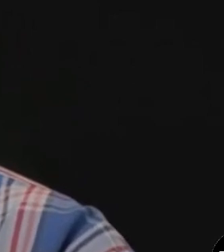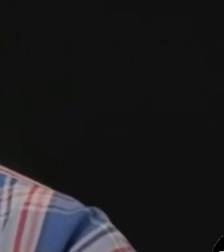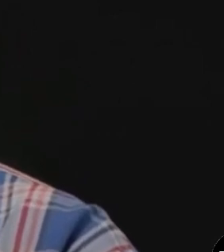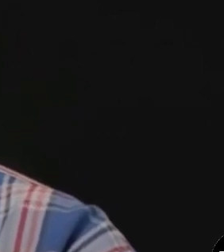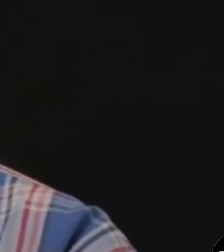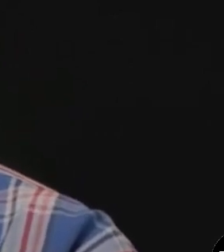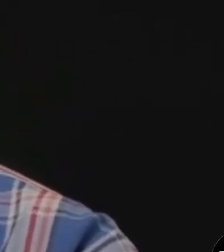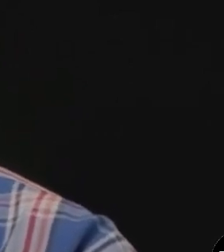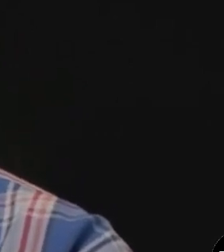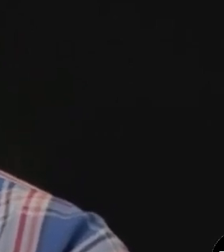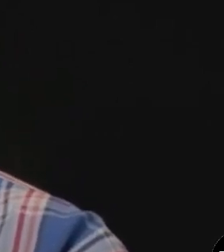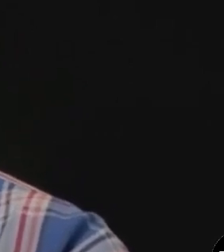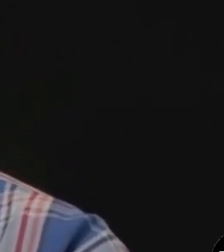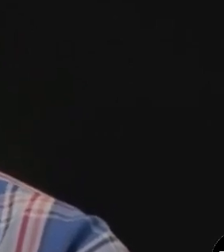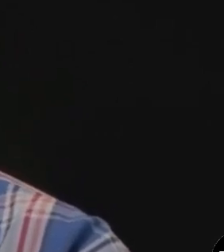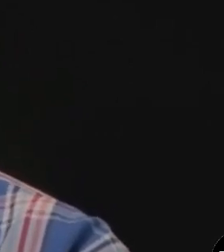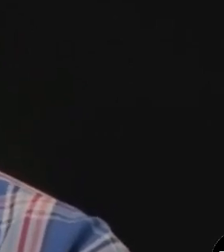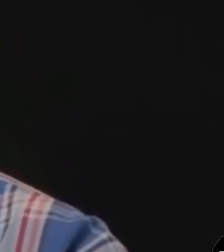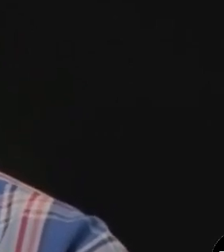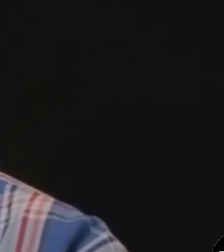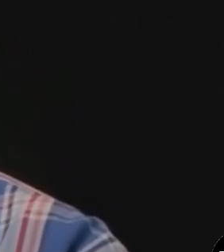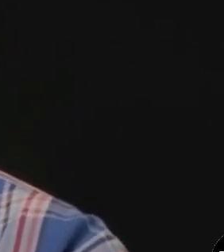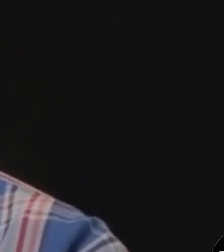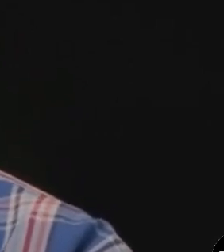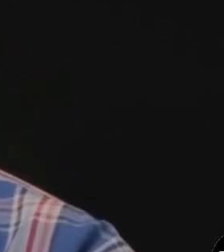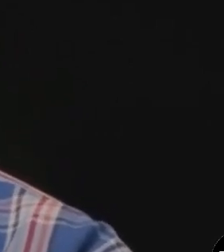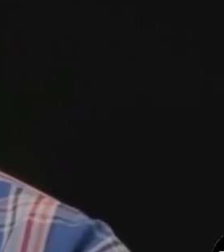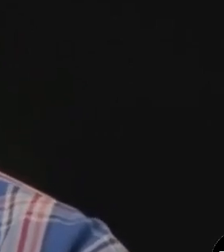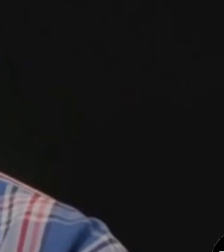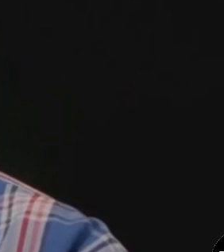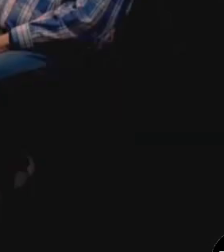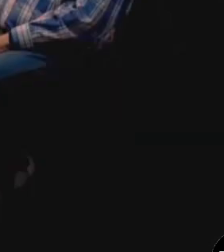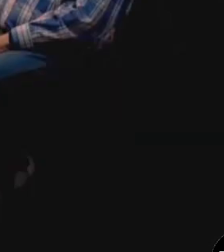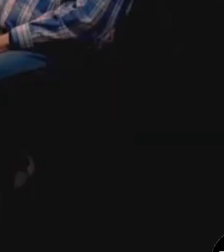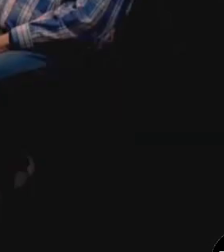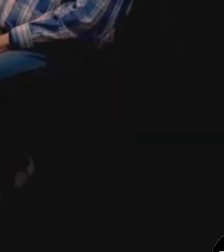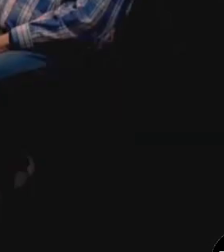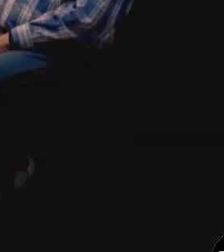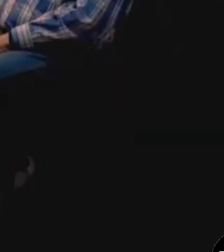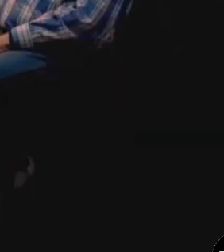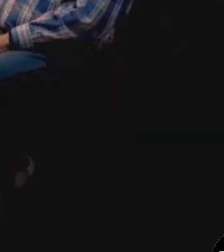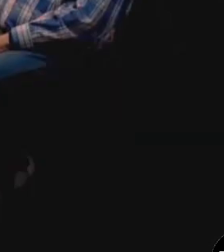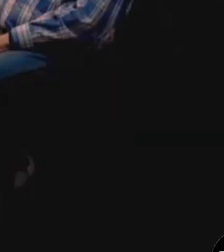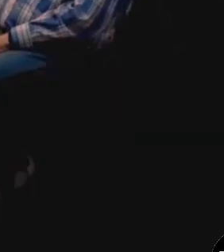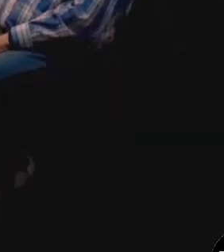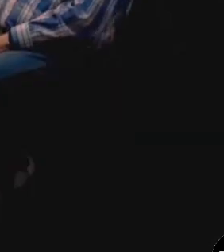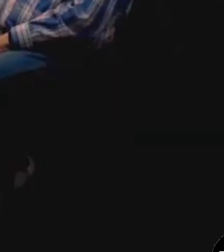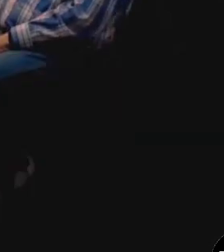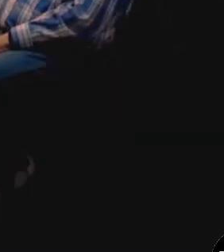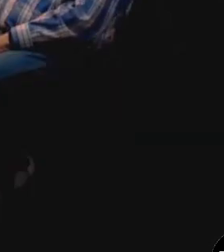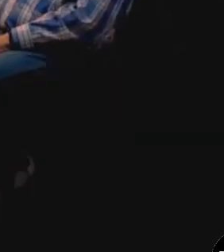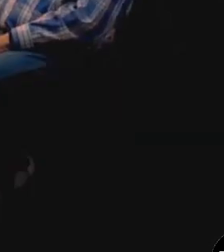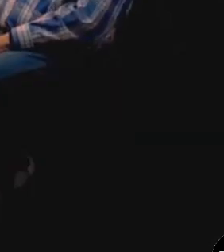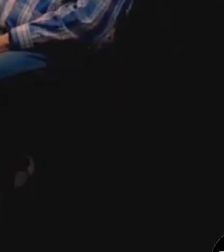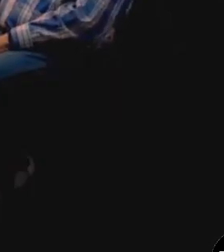mayores. Andan sobre 100 mil pesos mensuales a mi edad, el seguro de gastos médicos mayores, yo ahora tengo que